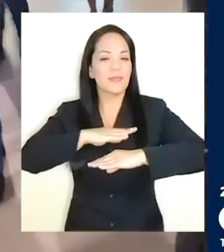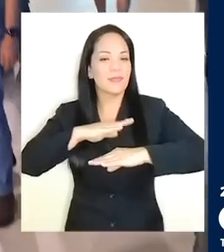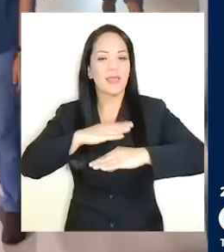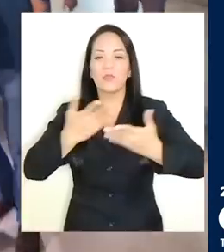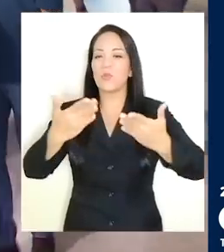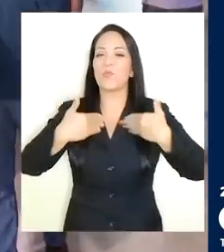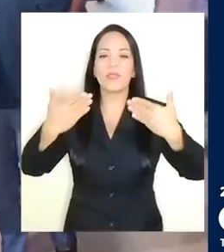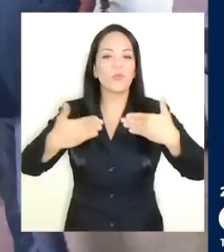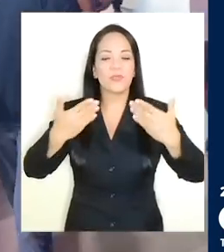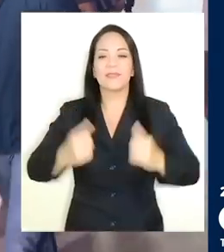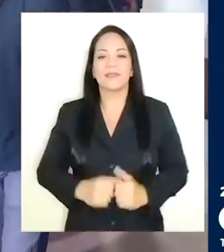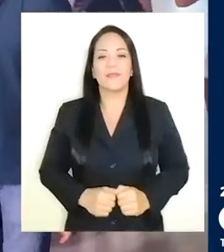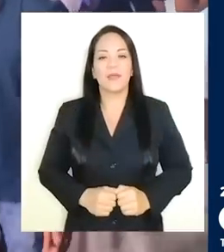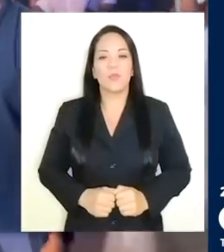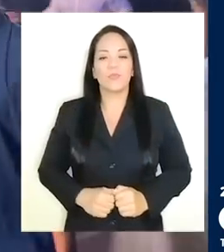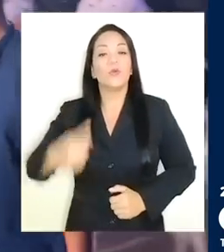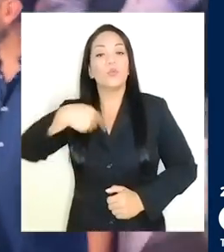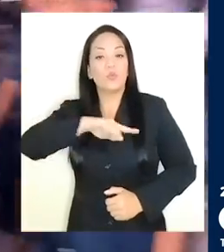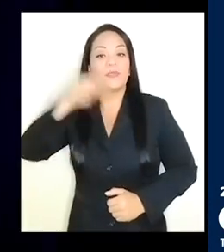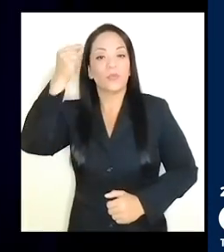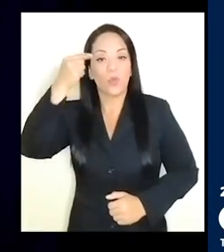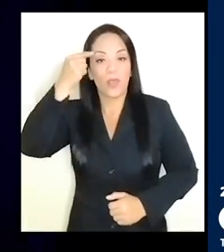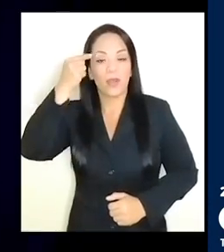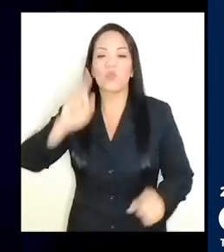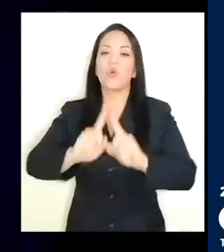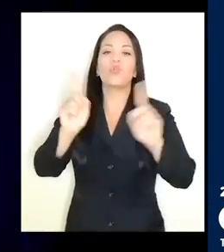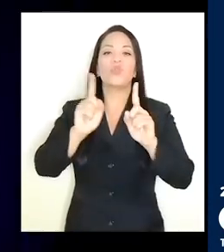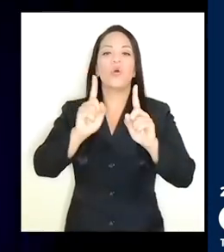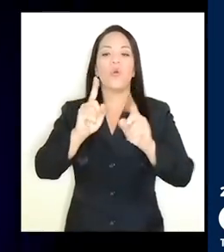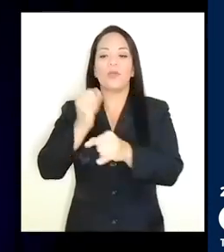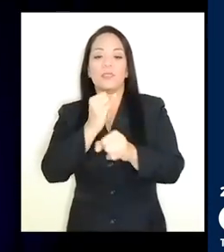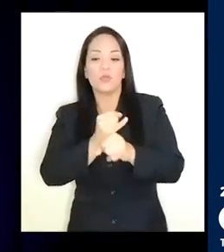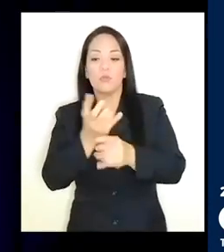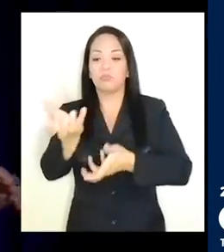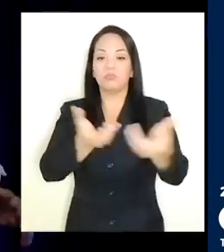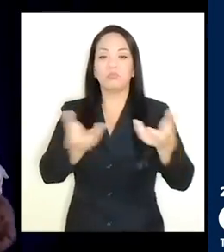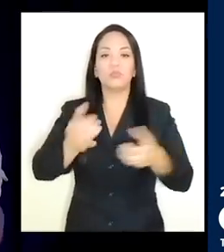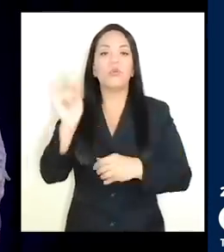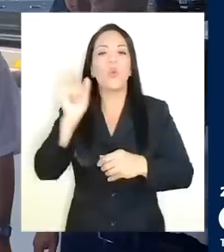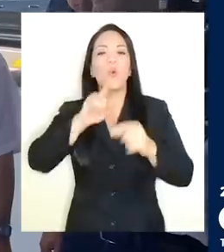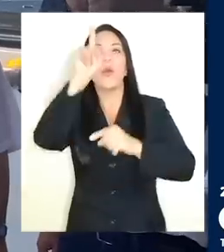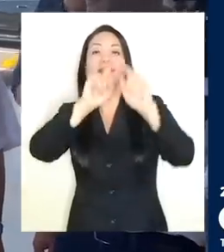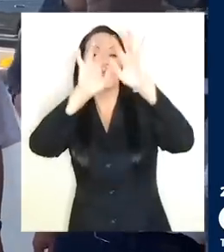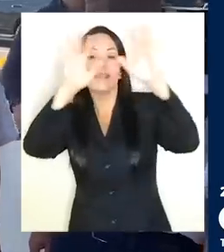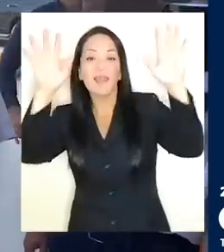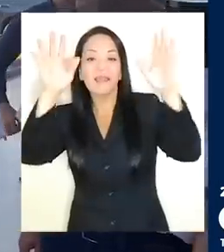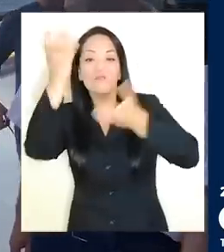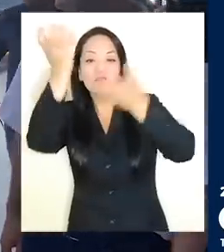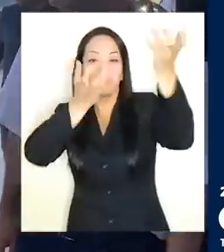entusiasmado. Este gobierno no es un conjunto de estrellas individuales,